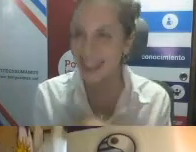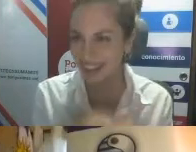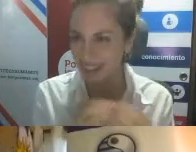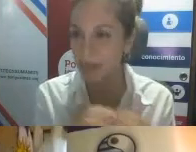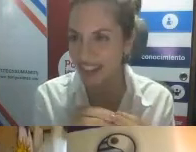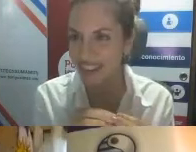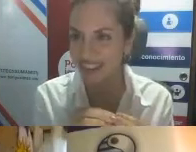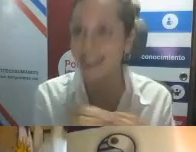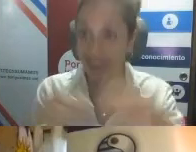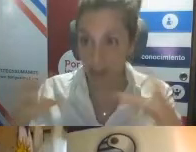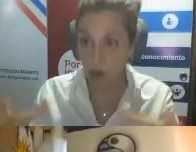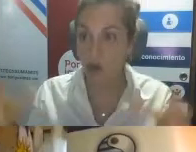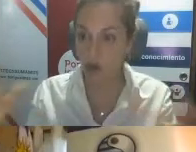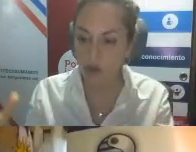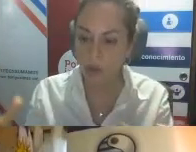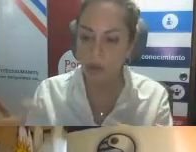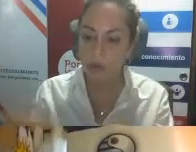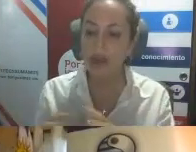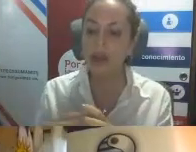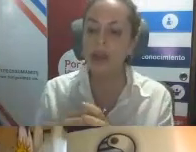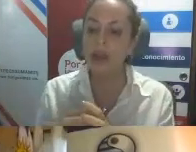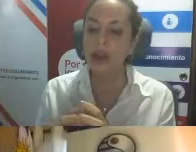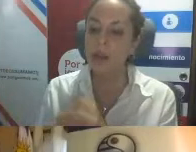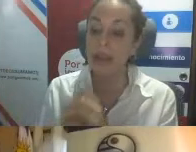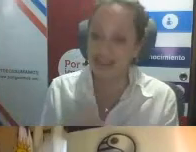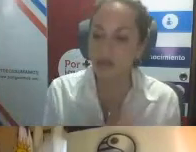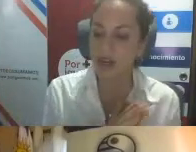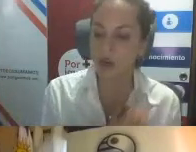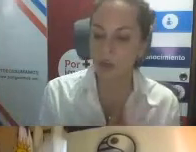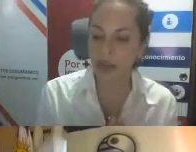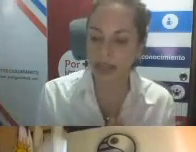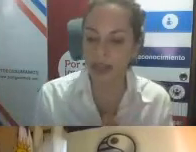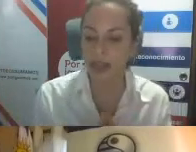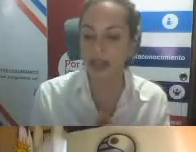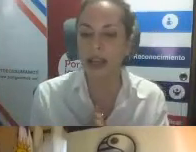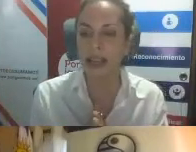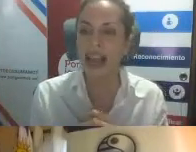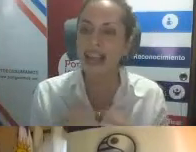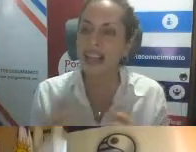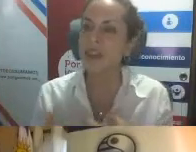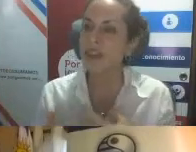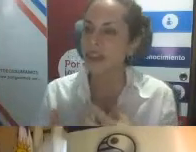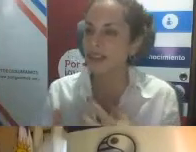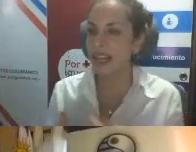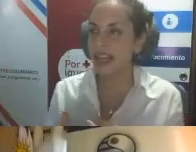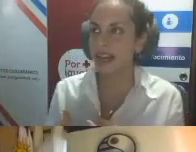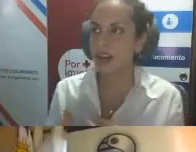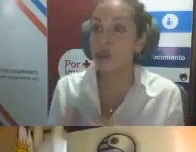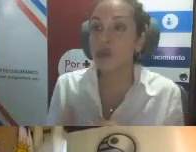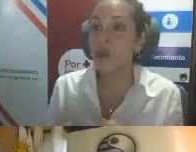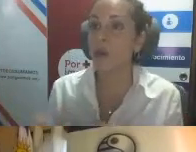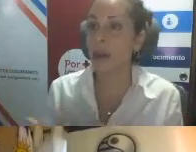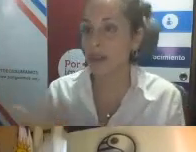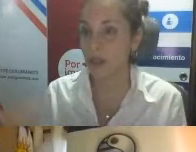alcanzar esta meta, que es el desarrollo inclusivo, basado en la comunidad, y acá también decirles que,